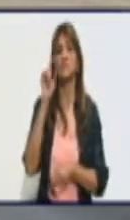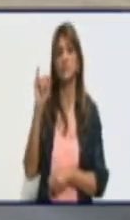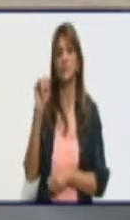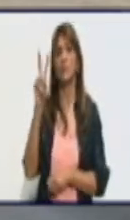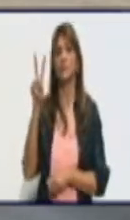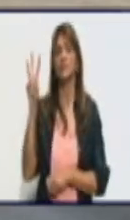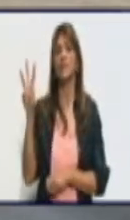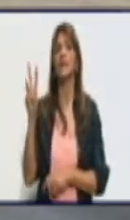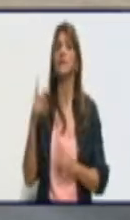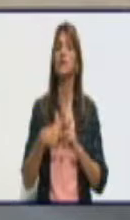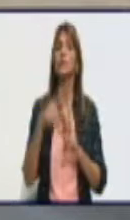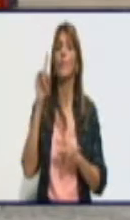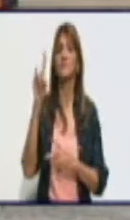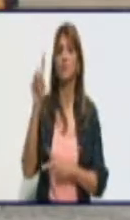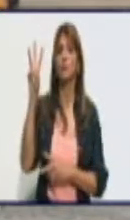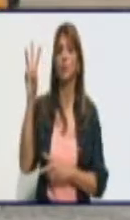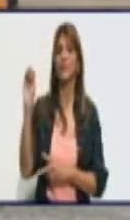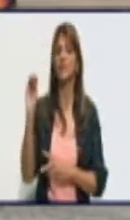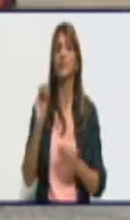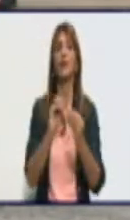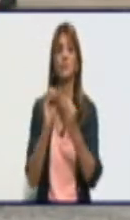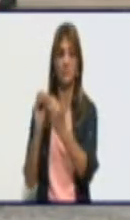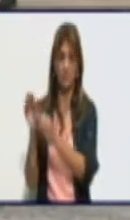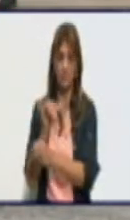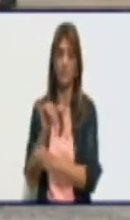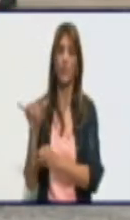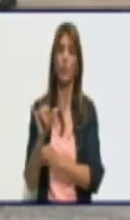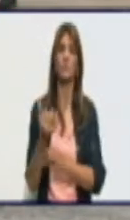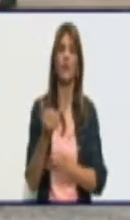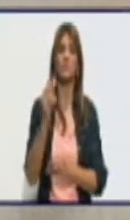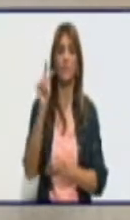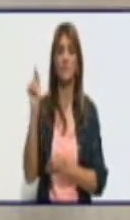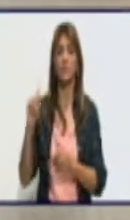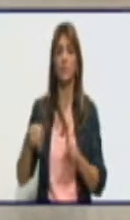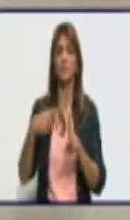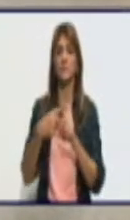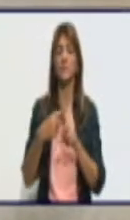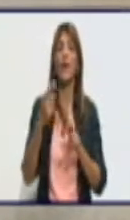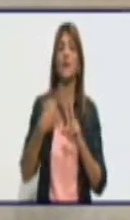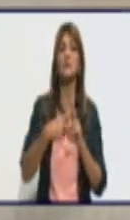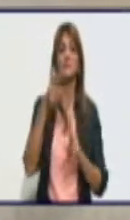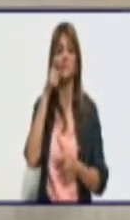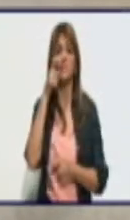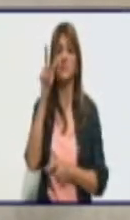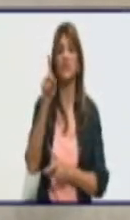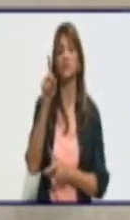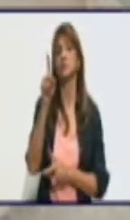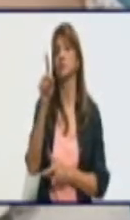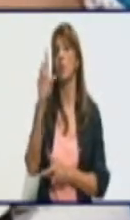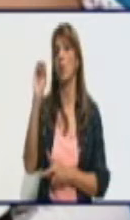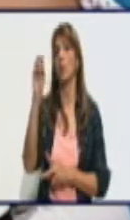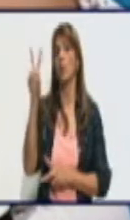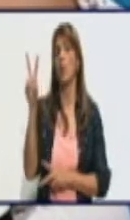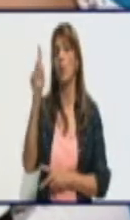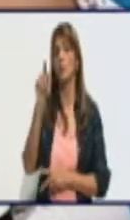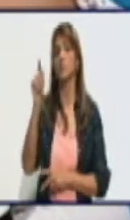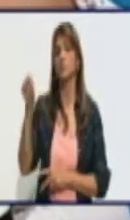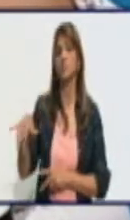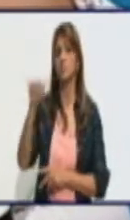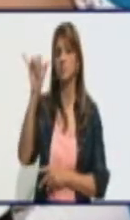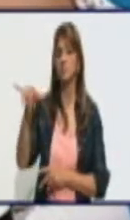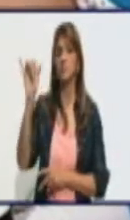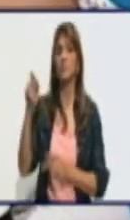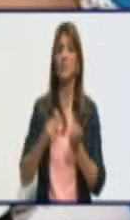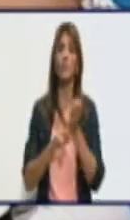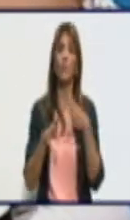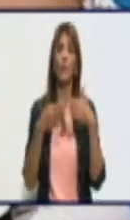contactos. Y se vigilan 102 viajeros procedentes del exterior. La provincia arriba ya un